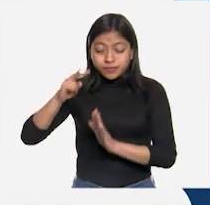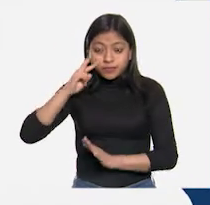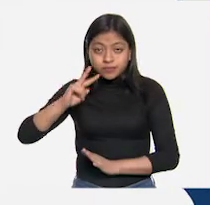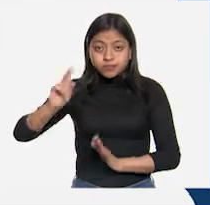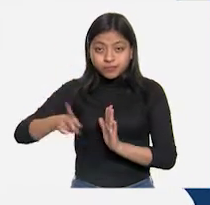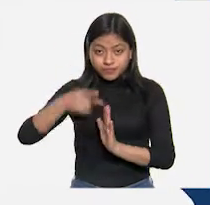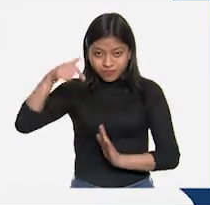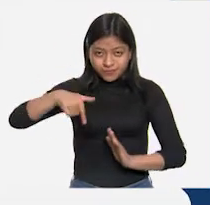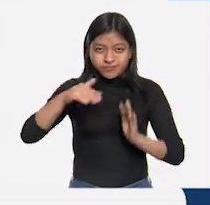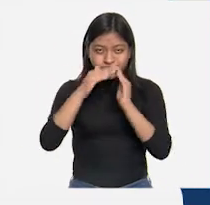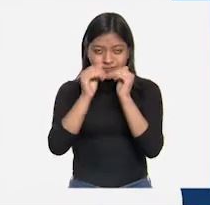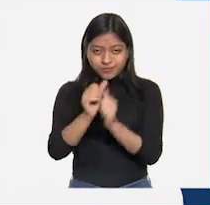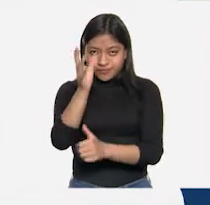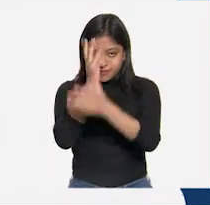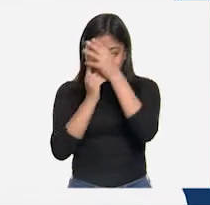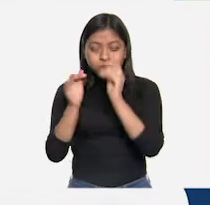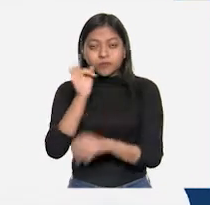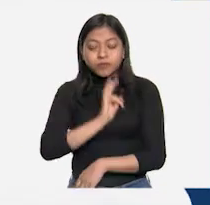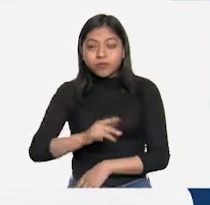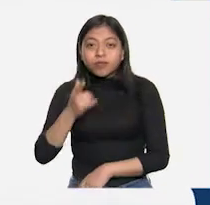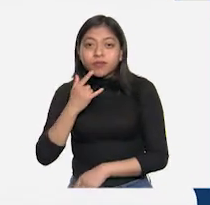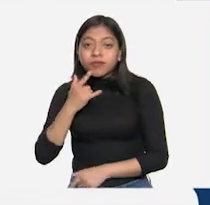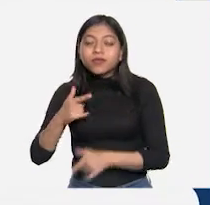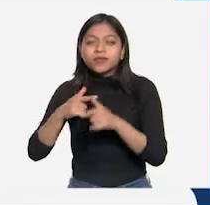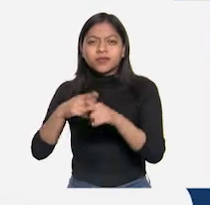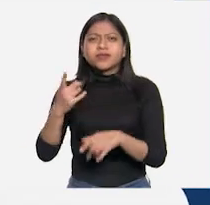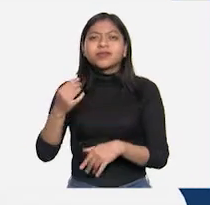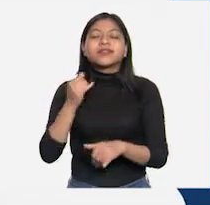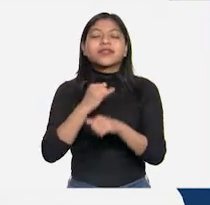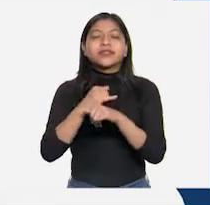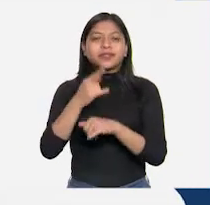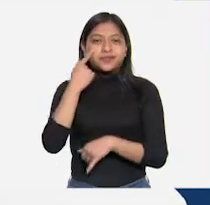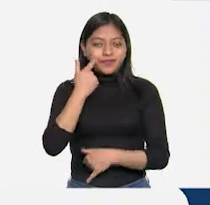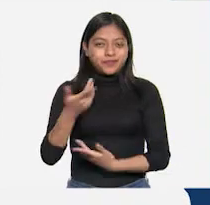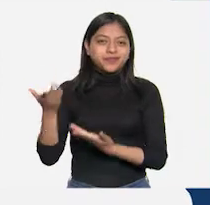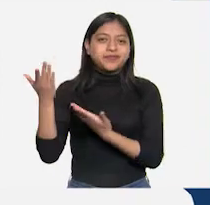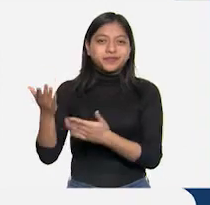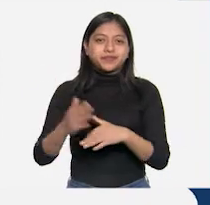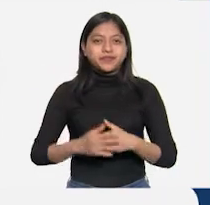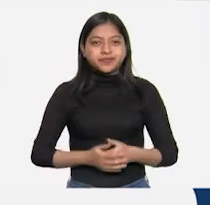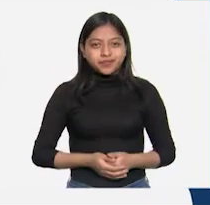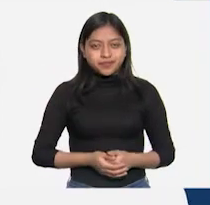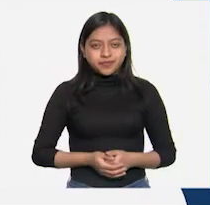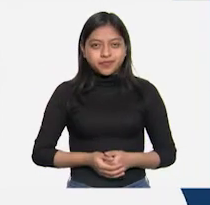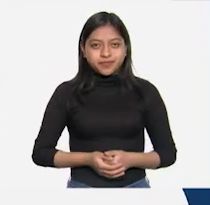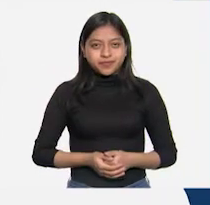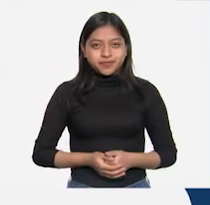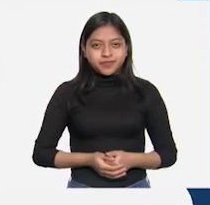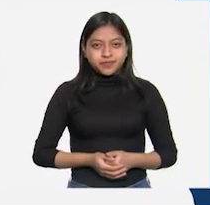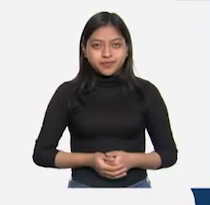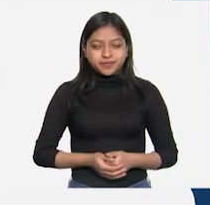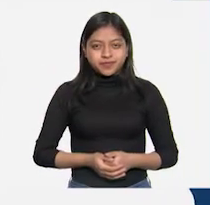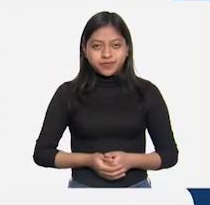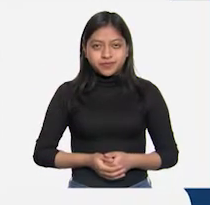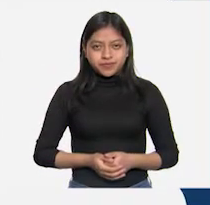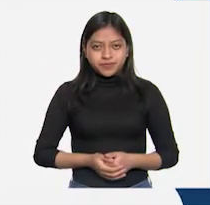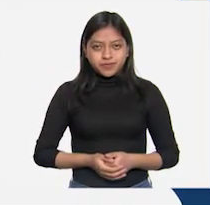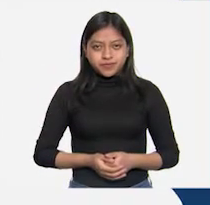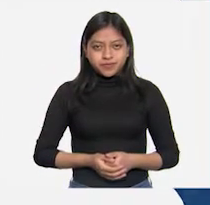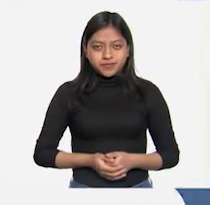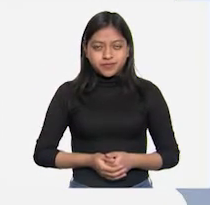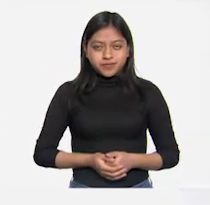programas de Aprende en Casa, los puedes encontrar en la siguiente liga. Aprendeencasa.cep.gob